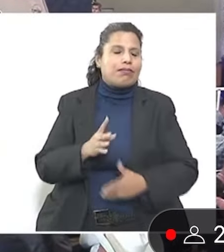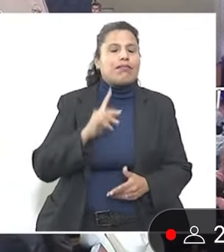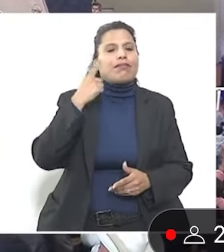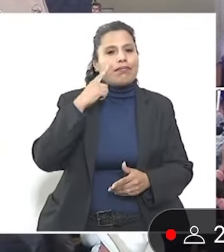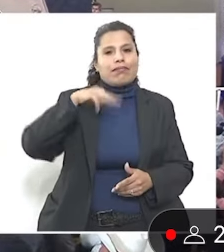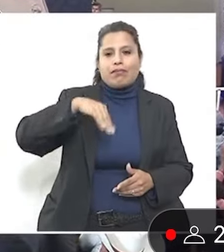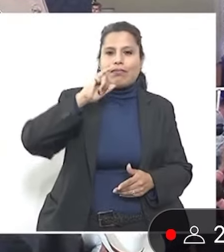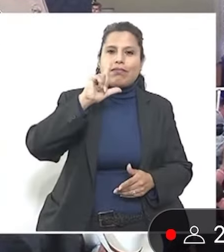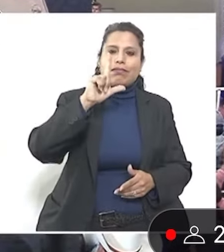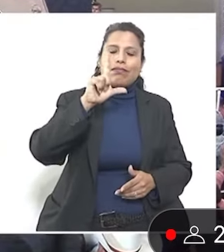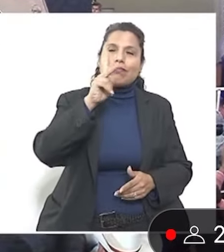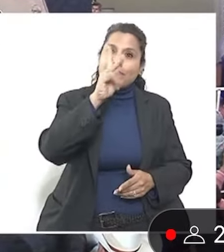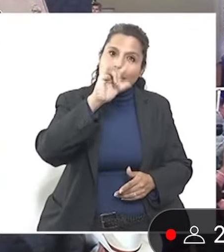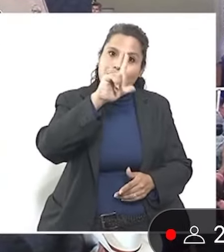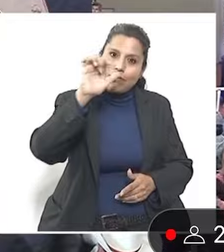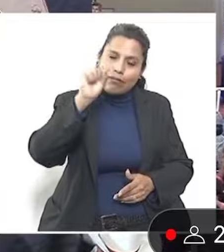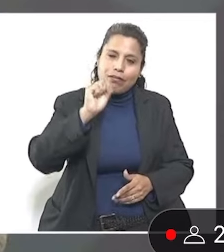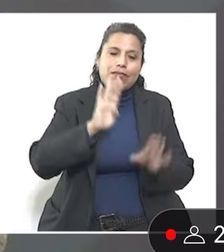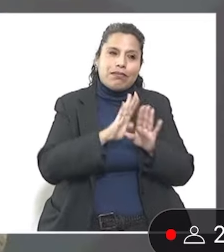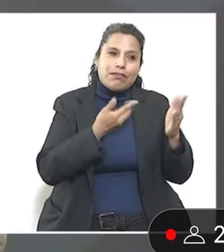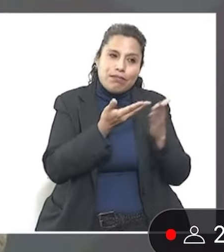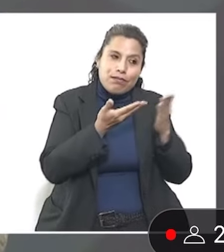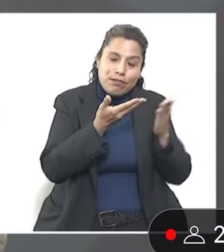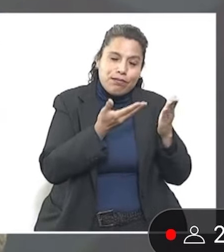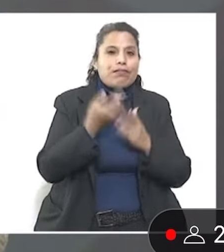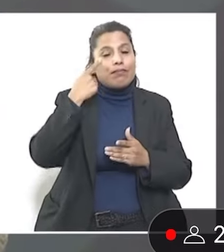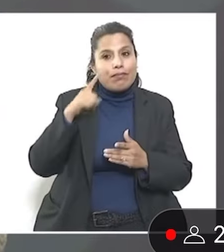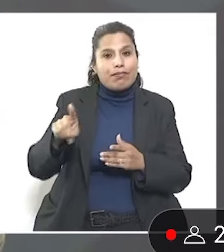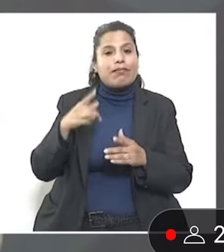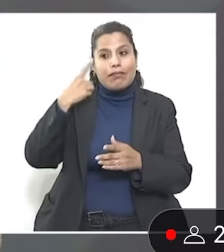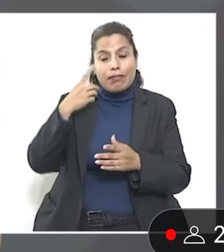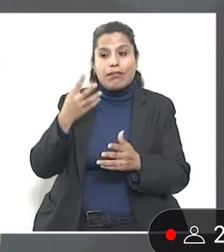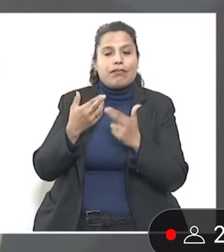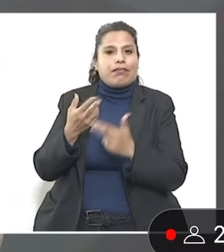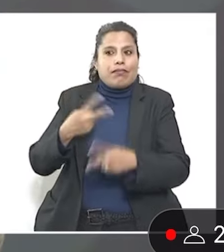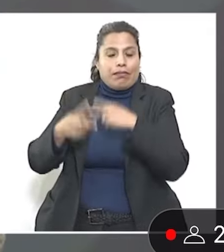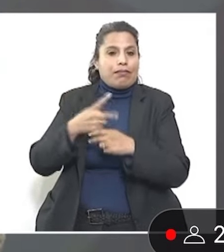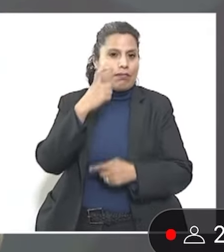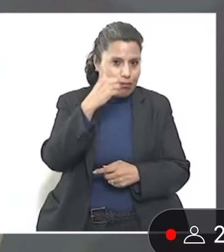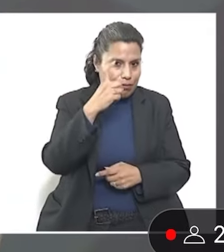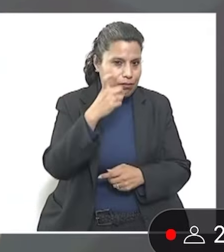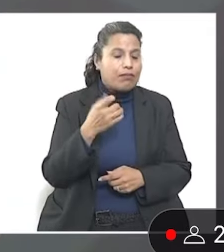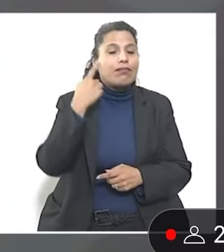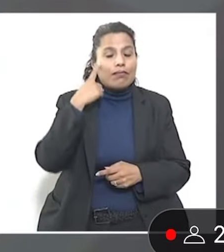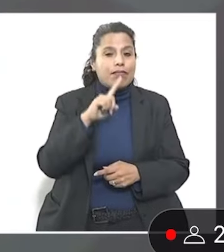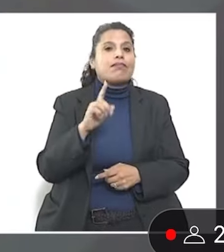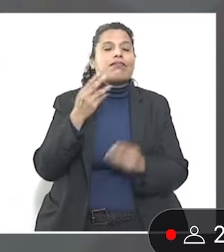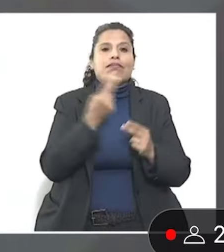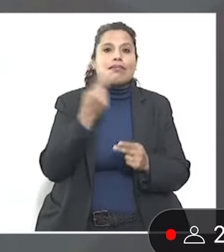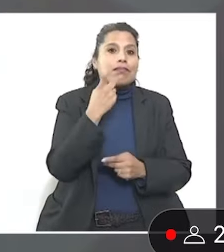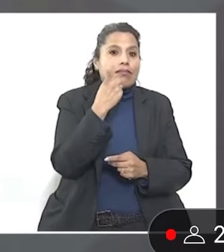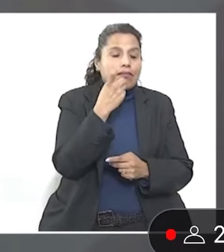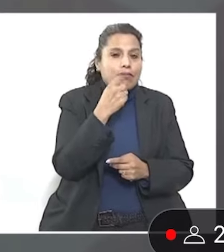siempre dialogando, pero para que haya agua para el campo y también agua para el consumo humano, que no siempre